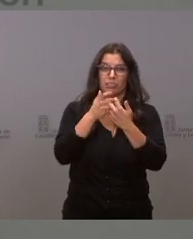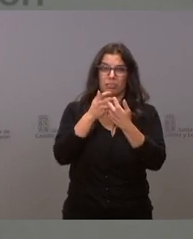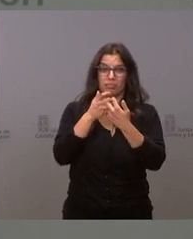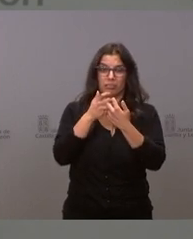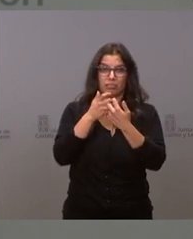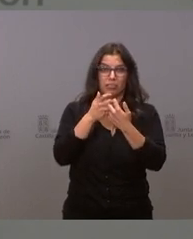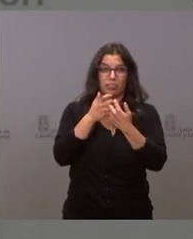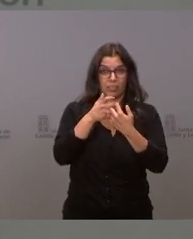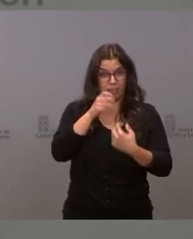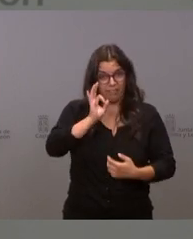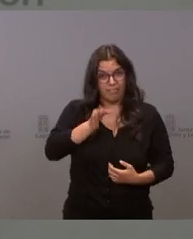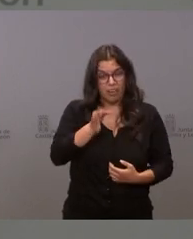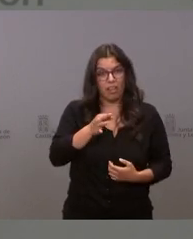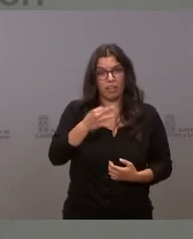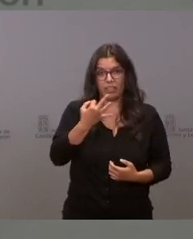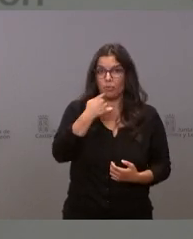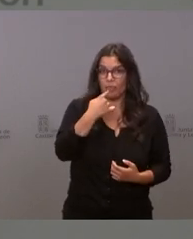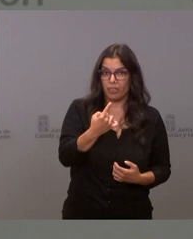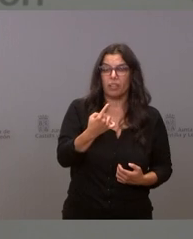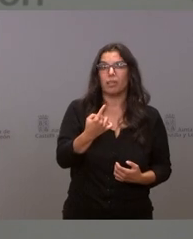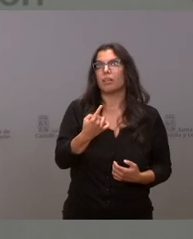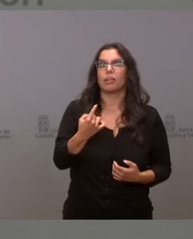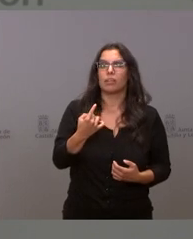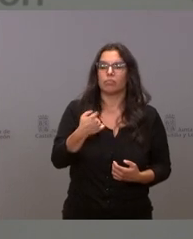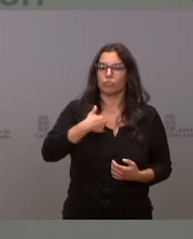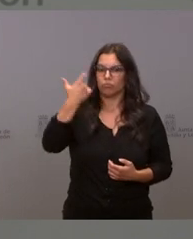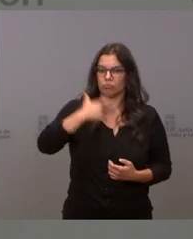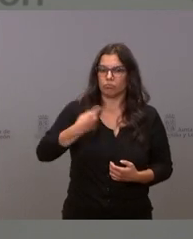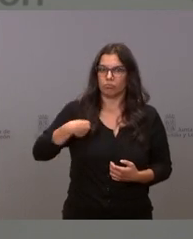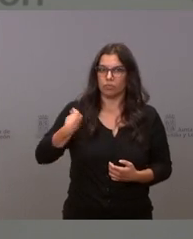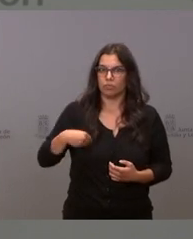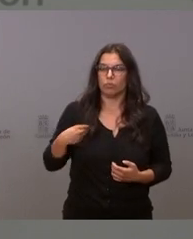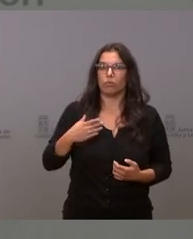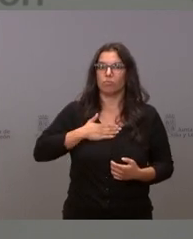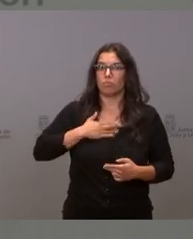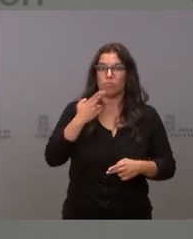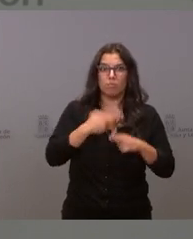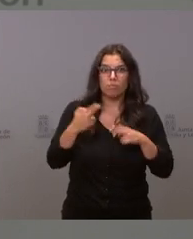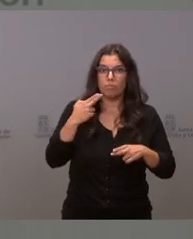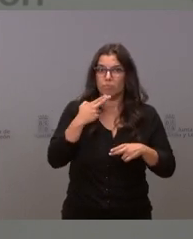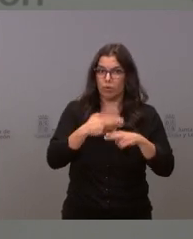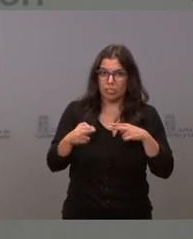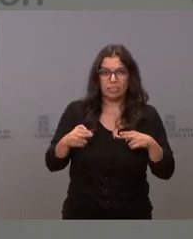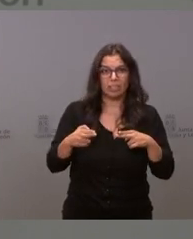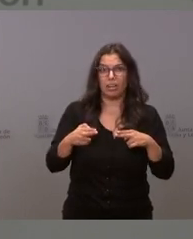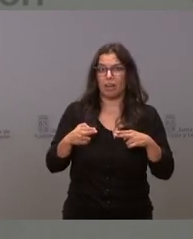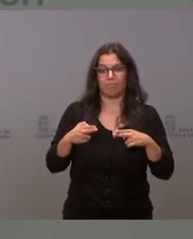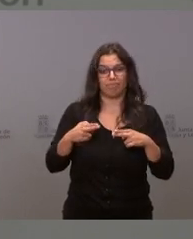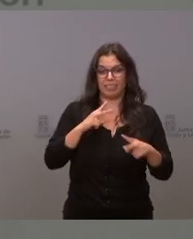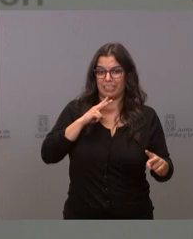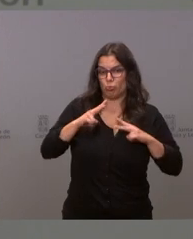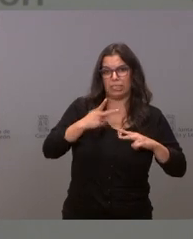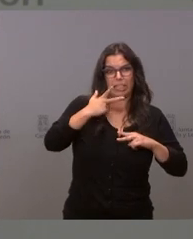y yo tengo que decirlo y tengo que decirlo en primera persona la política no está dando las respuestas